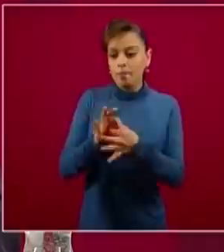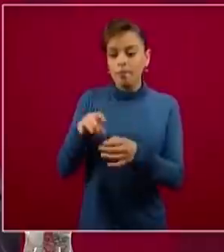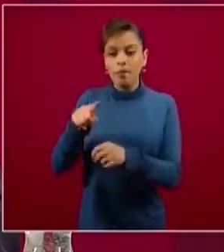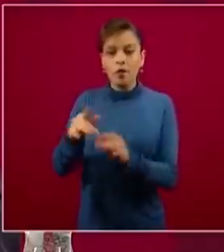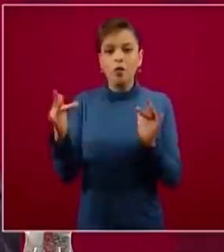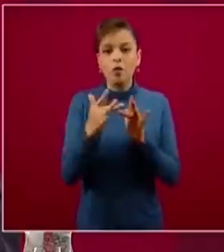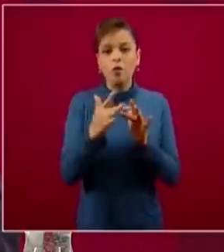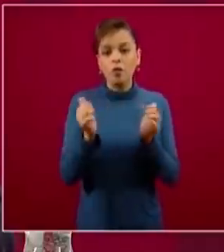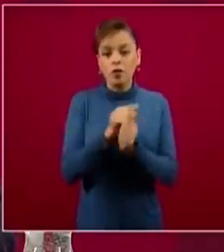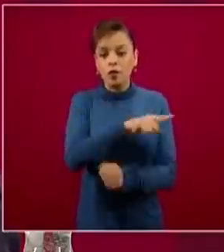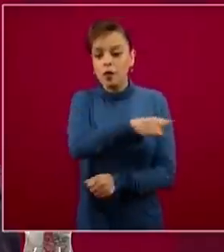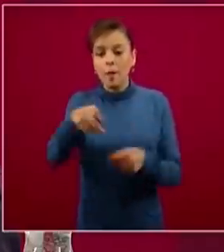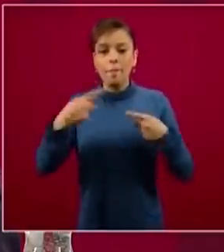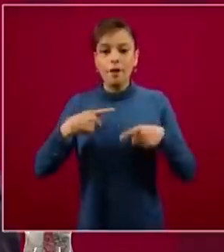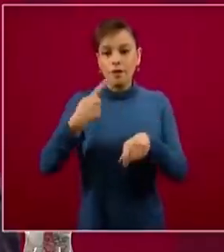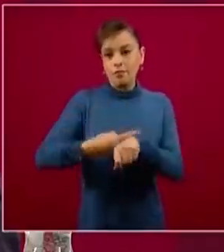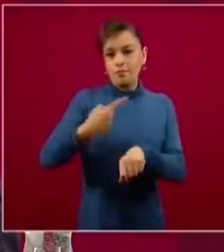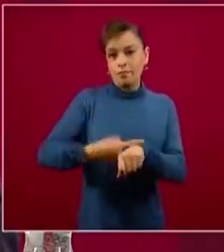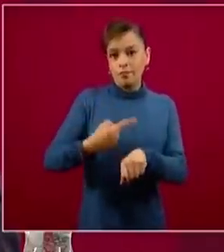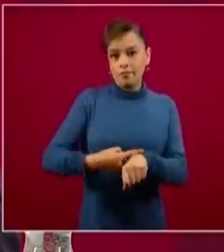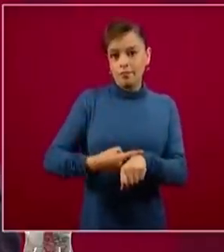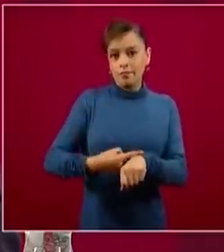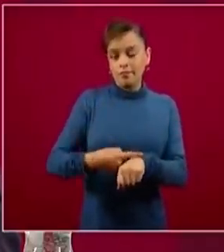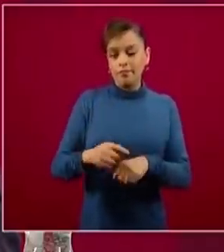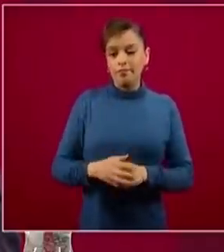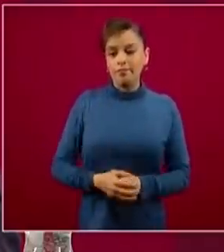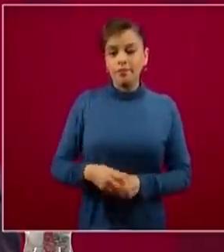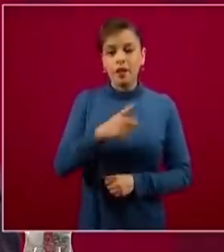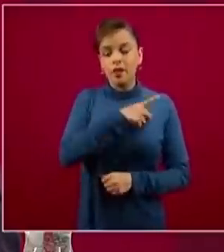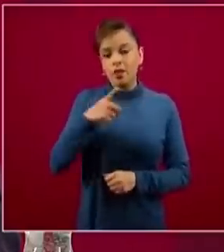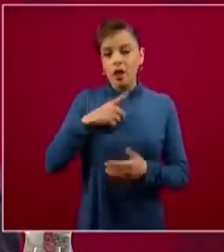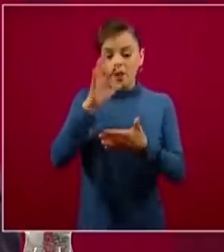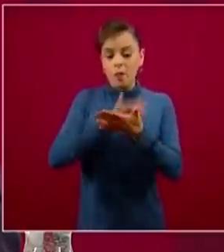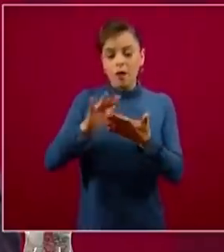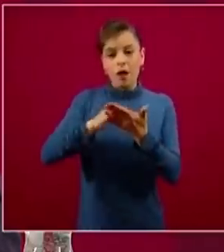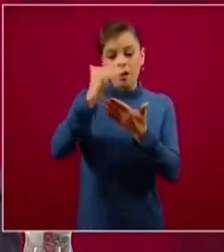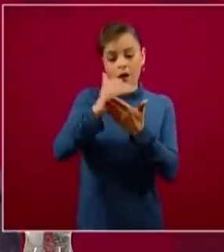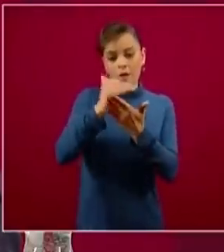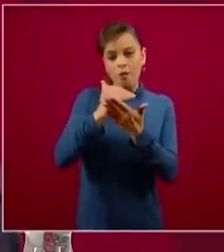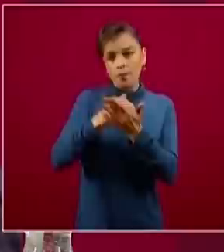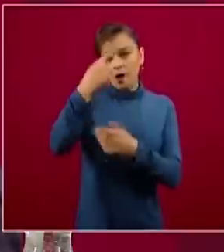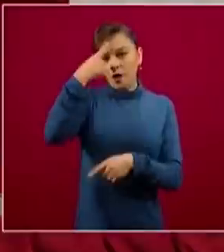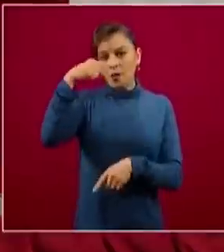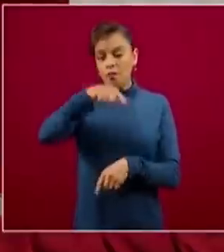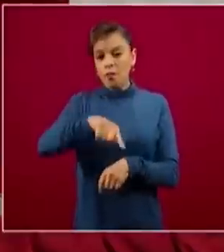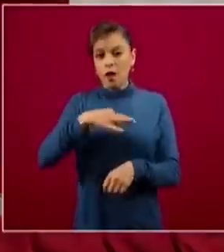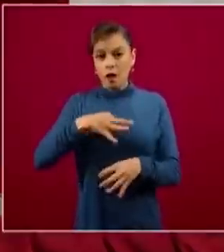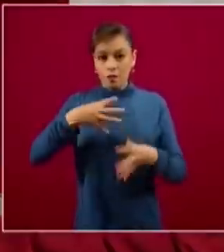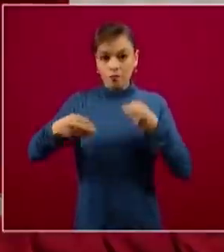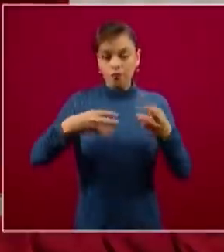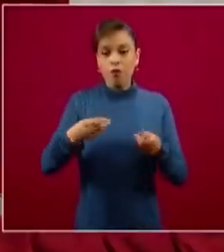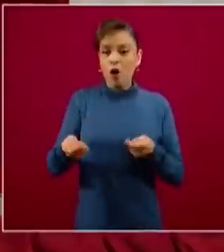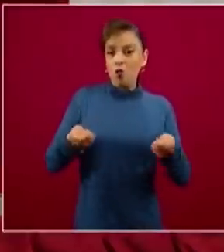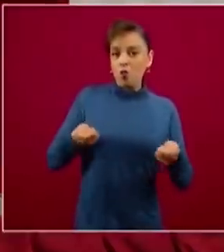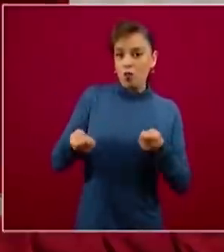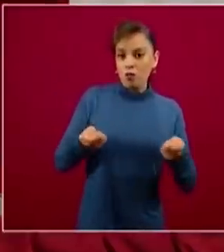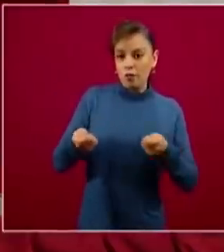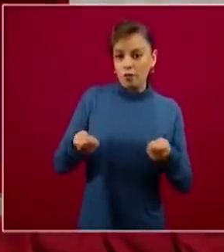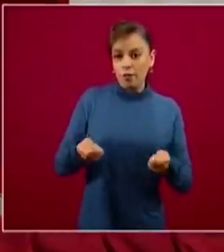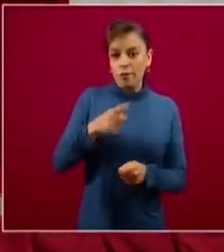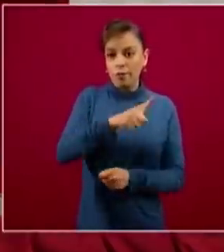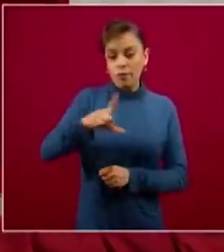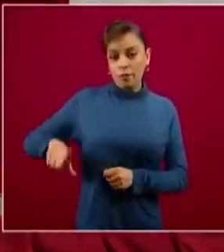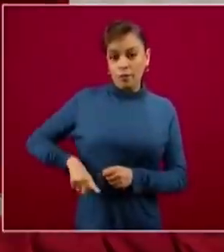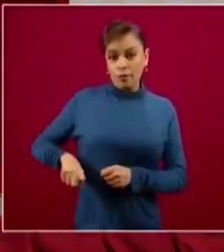todos los lineamientos, lean la guía de control de infecciones que está disponible en el micrositio gubernamental desde